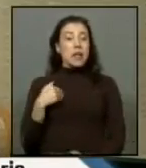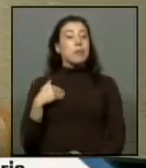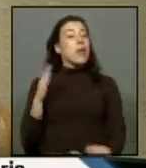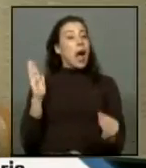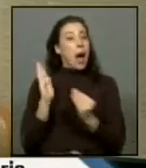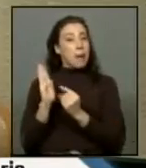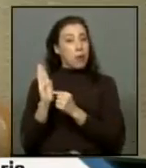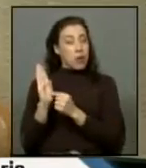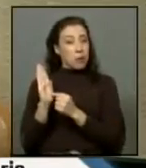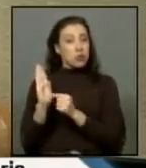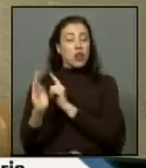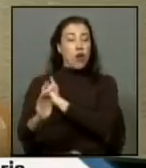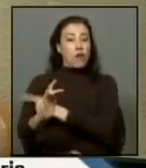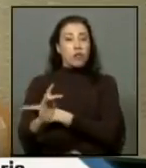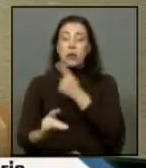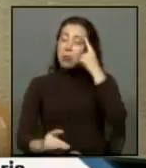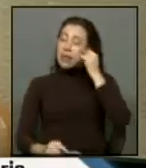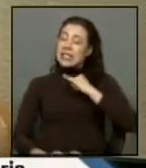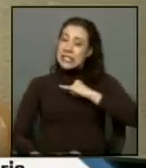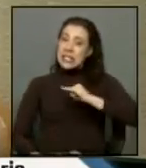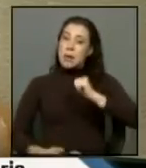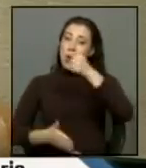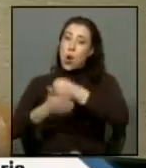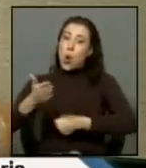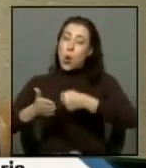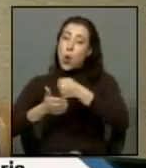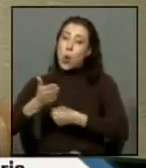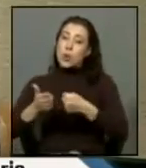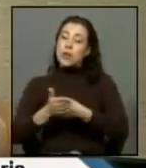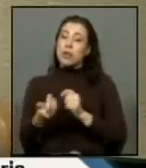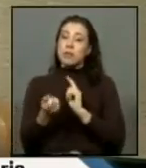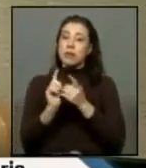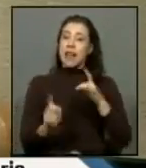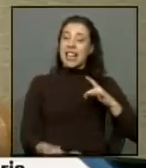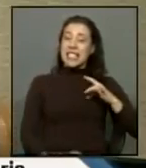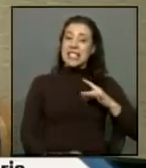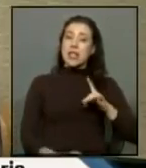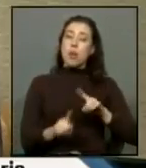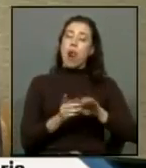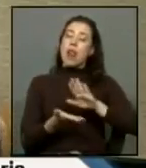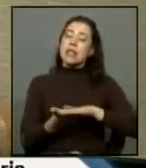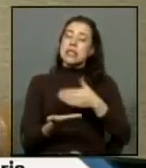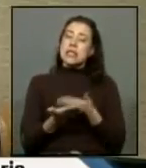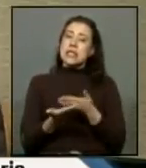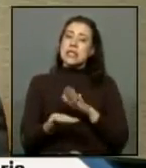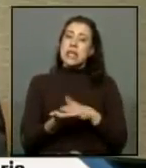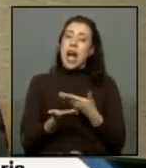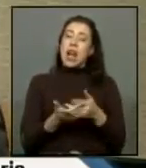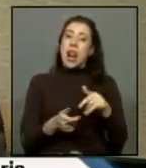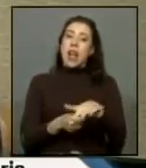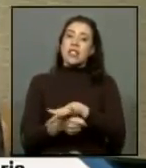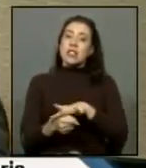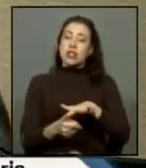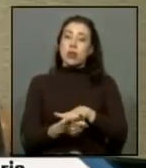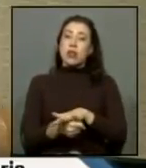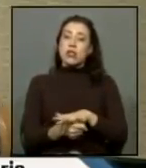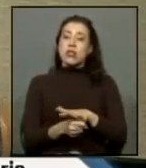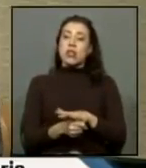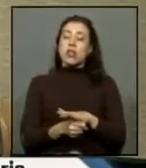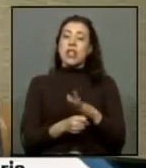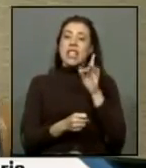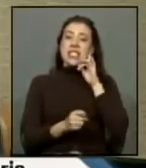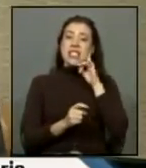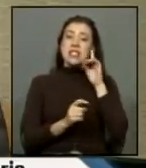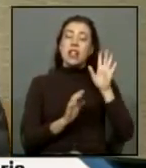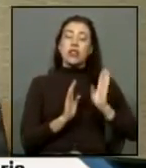a apoyar esto con fuerza y creemos que hay que seguir luchando para que Chile vaya saneando aquellas situaciones que van quedando enquistadas